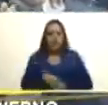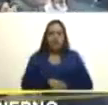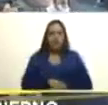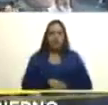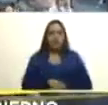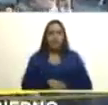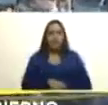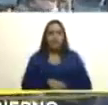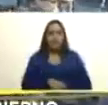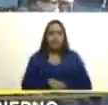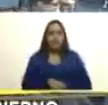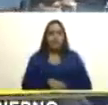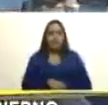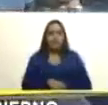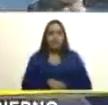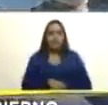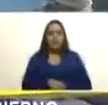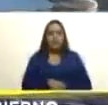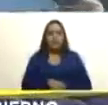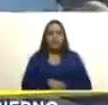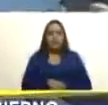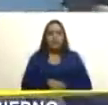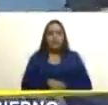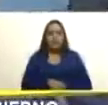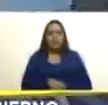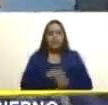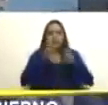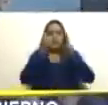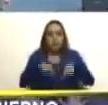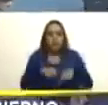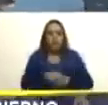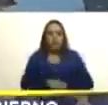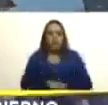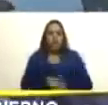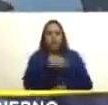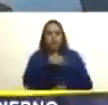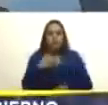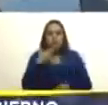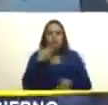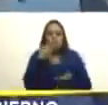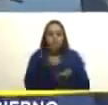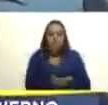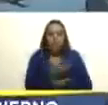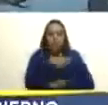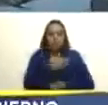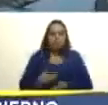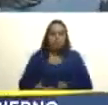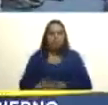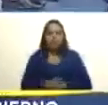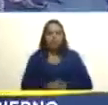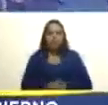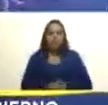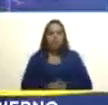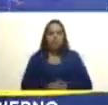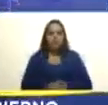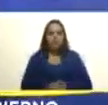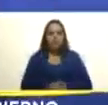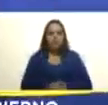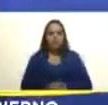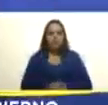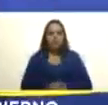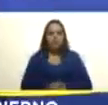para siempre también quisiéramos agradecerle presidente el hecho